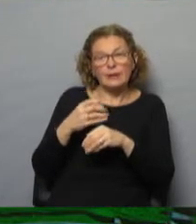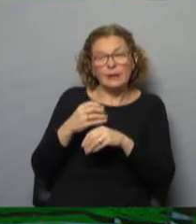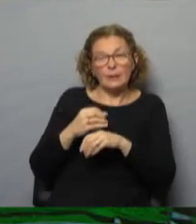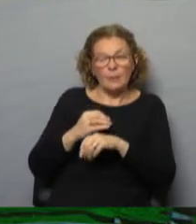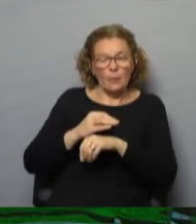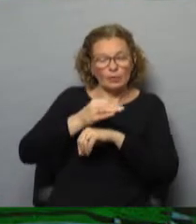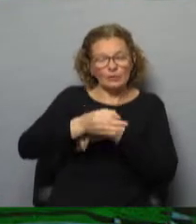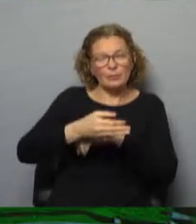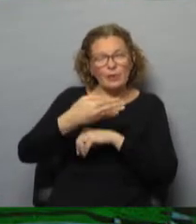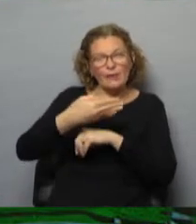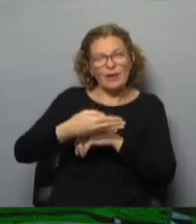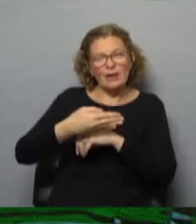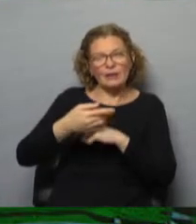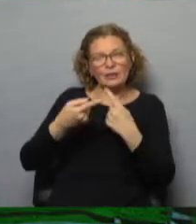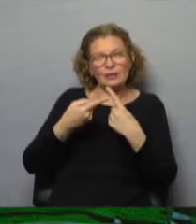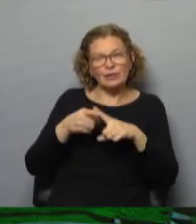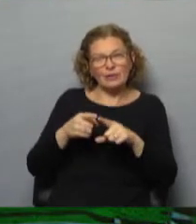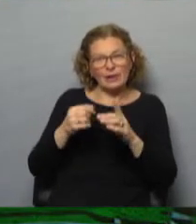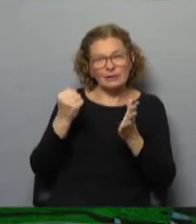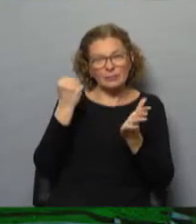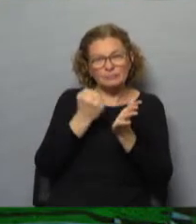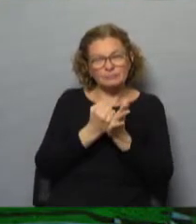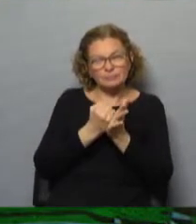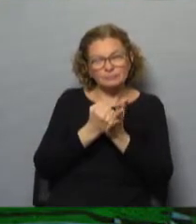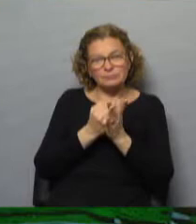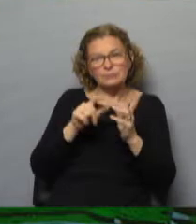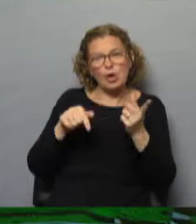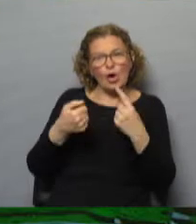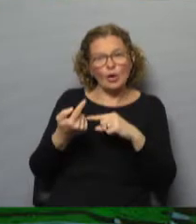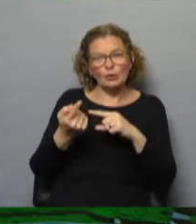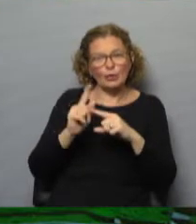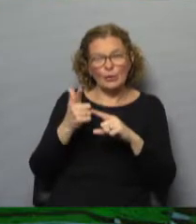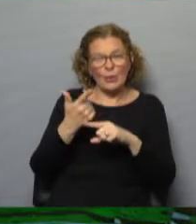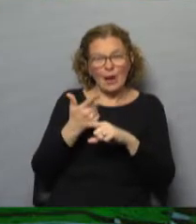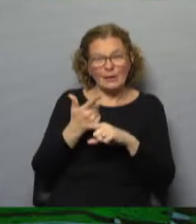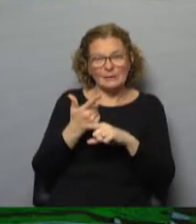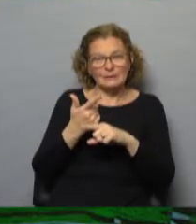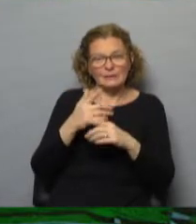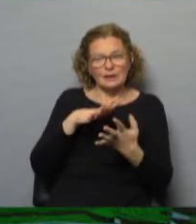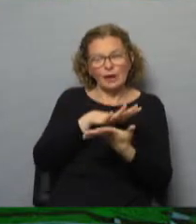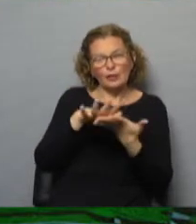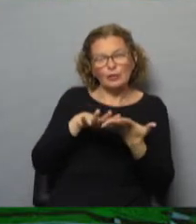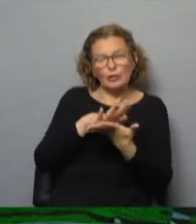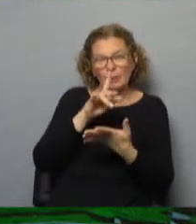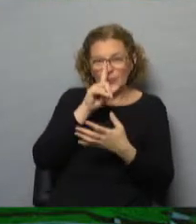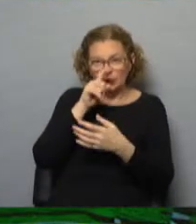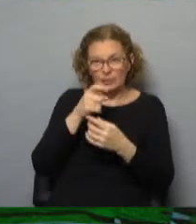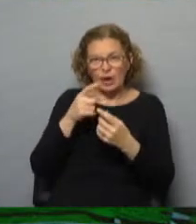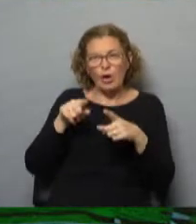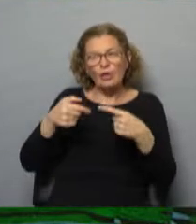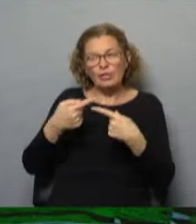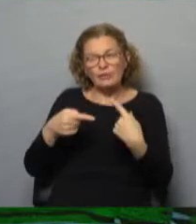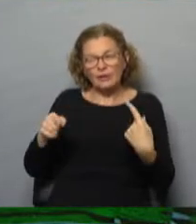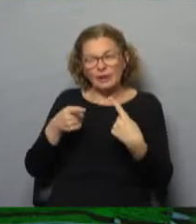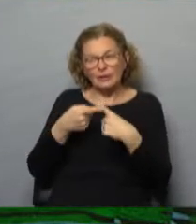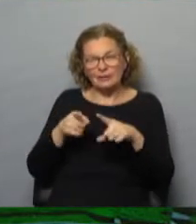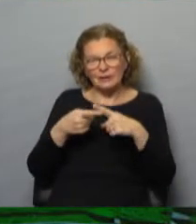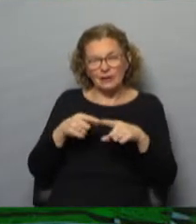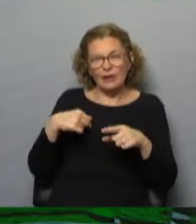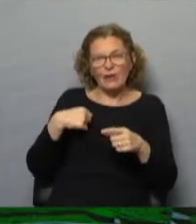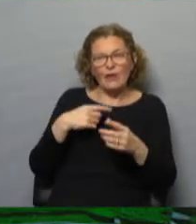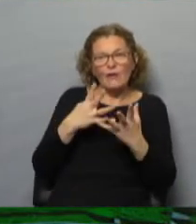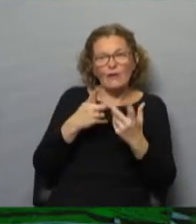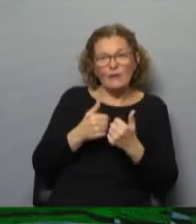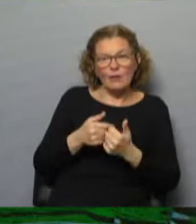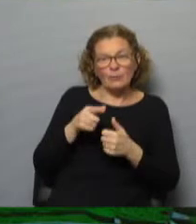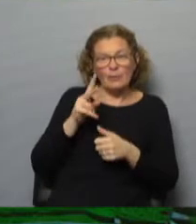diferentes porque tienen esta clasificación que los demás contenedores no tienen. En las otras zonas de Montevideo hay otras formas de clasificar. Vamos a ver